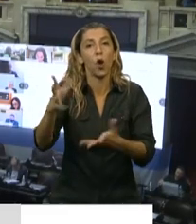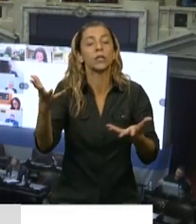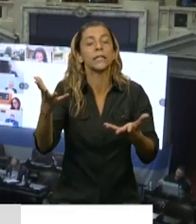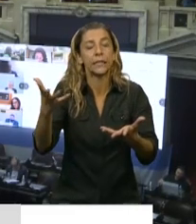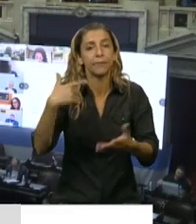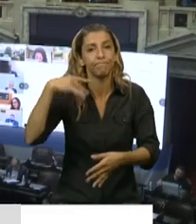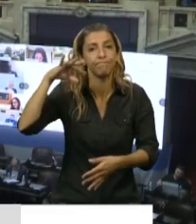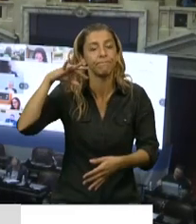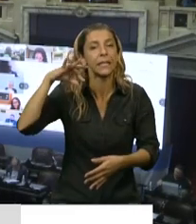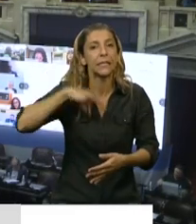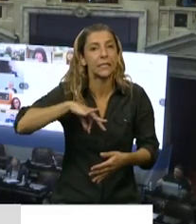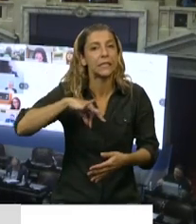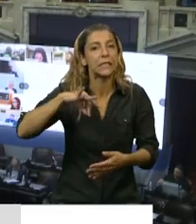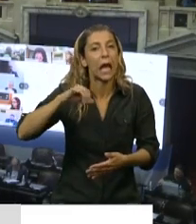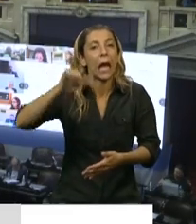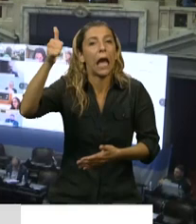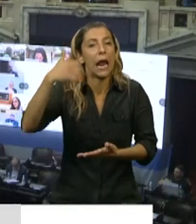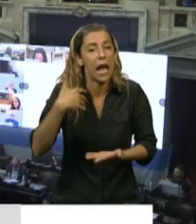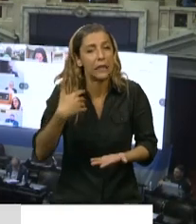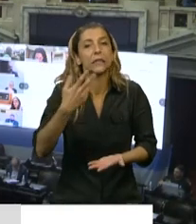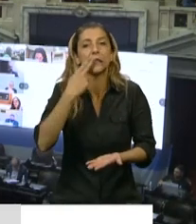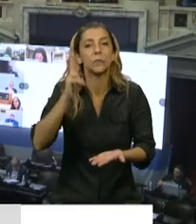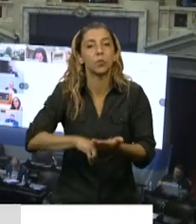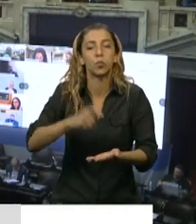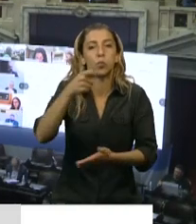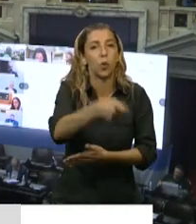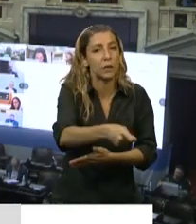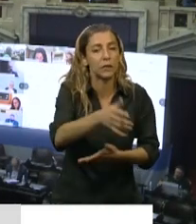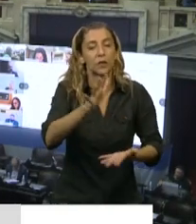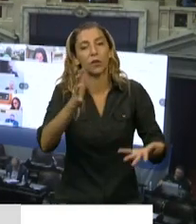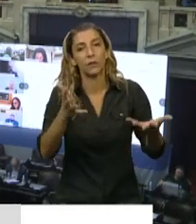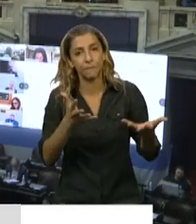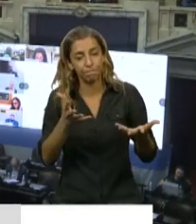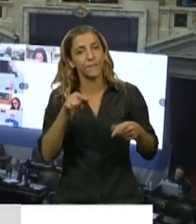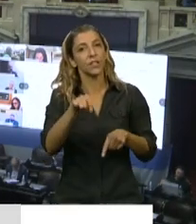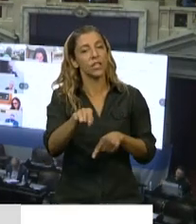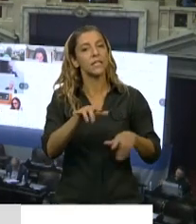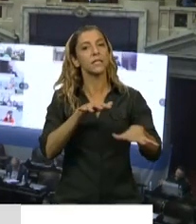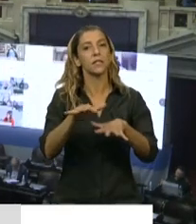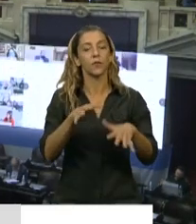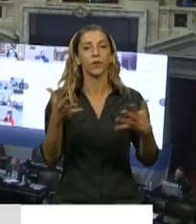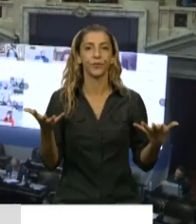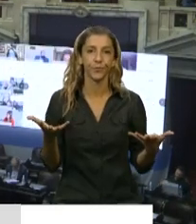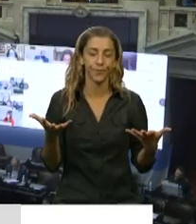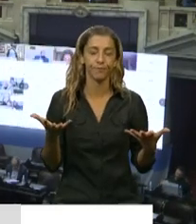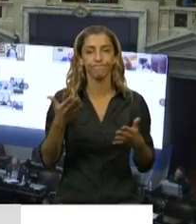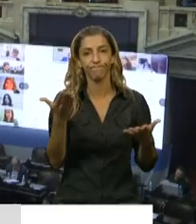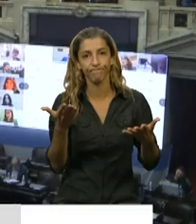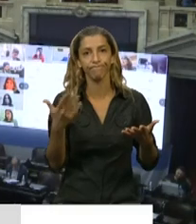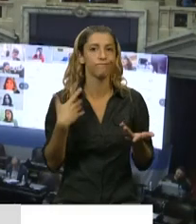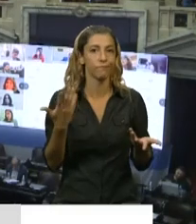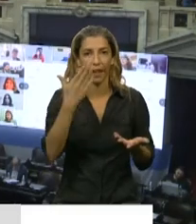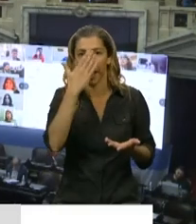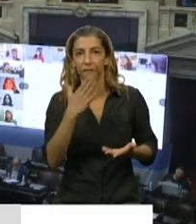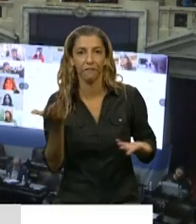aportes que reciben como contraprestación a su tarea, terminen tributando más de lo que